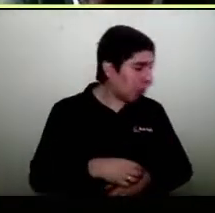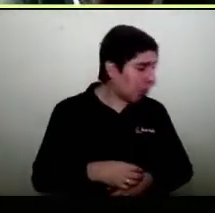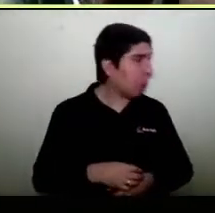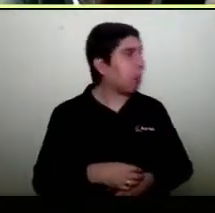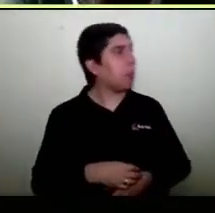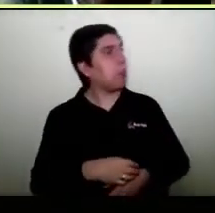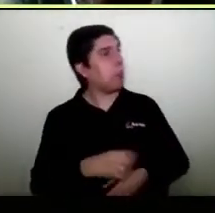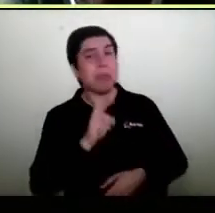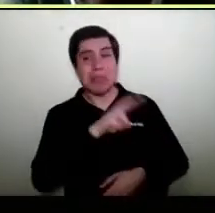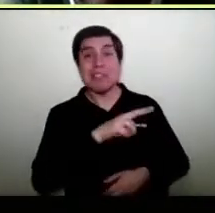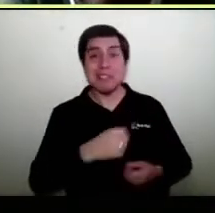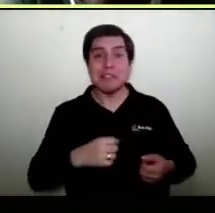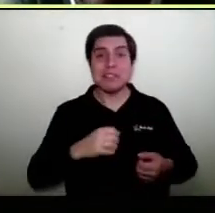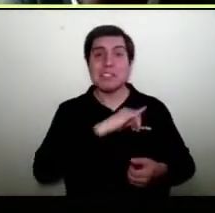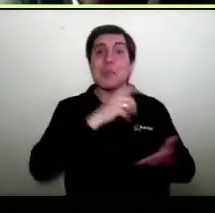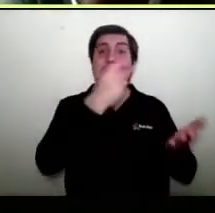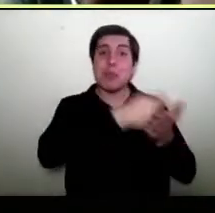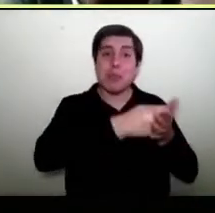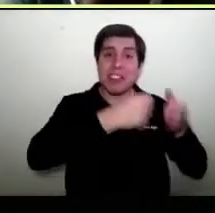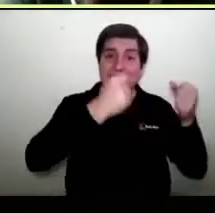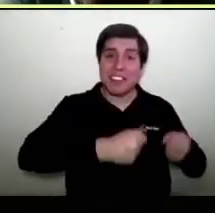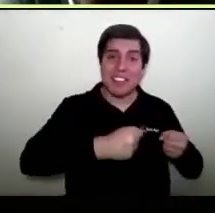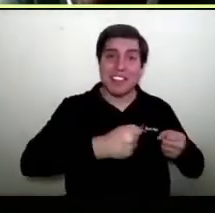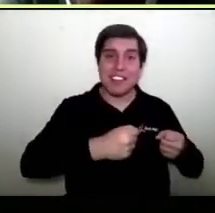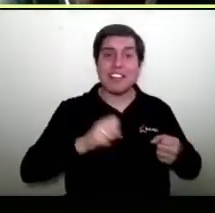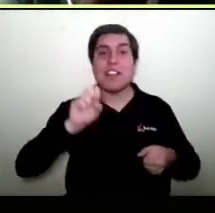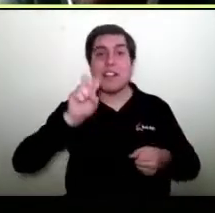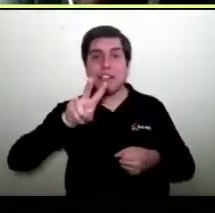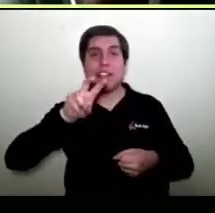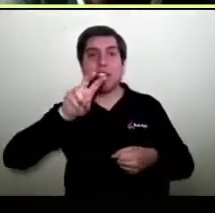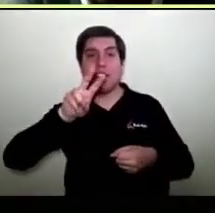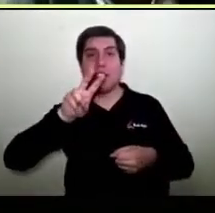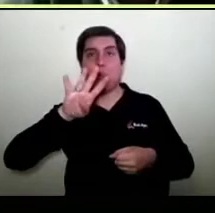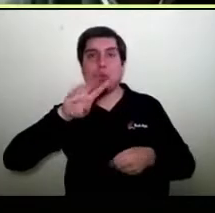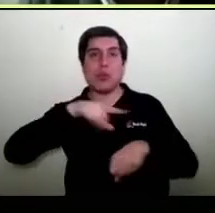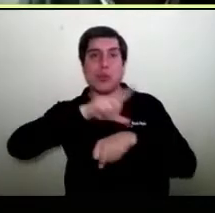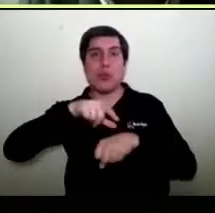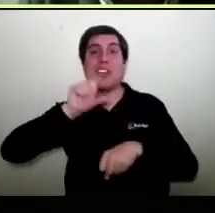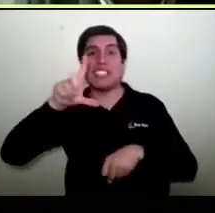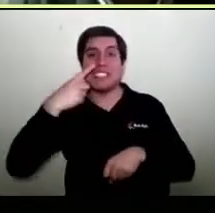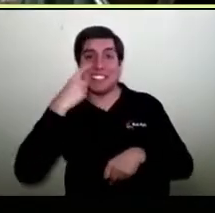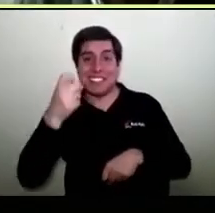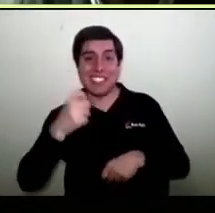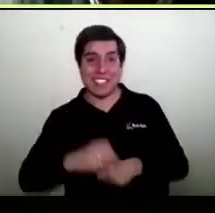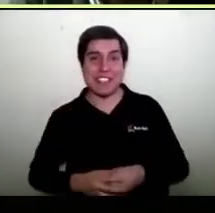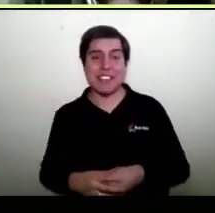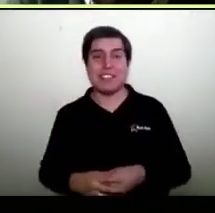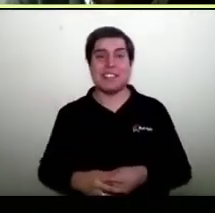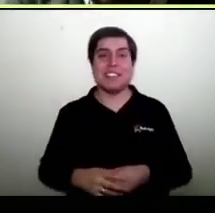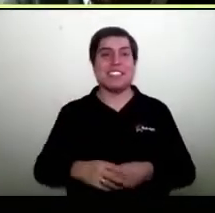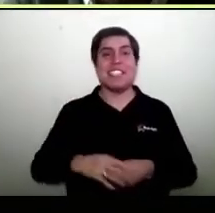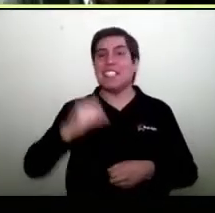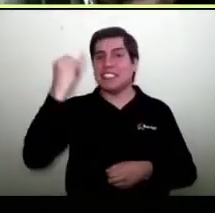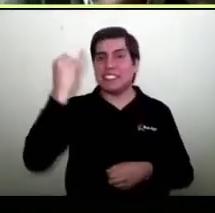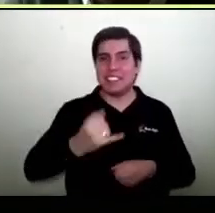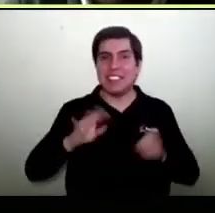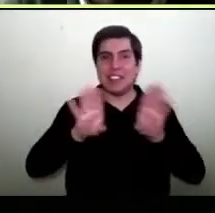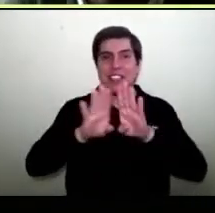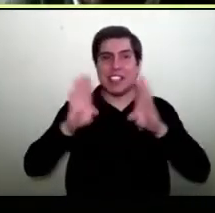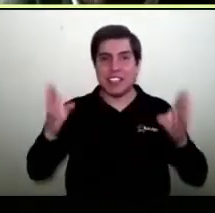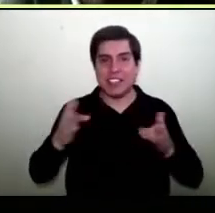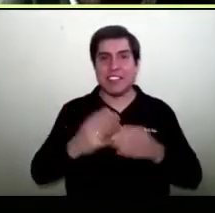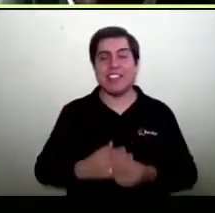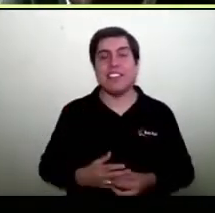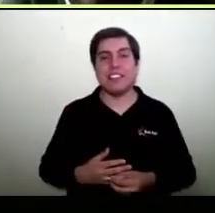me veo, tengo opción de que me compre. Es 24-7, ¿se acuerdan que conversamos? 24-7, decir, está abierto todos los días del año, a todo